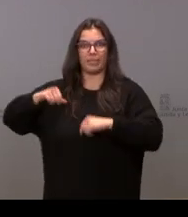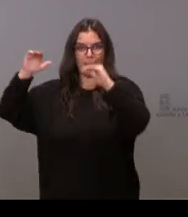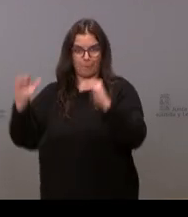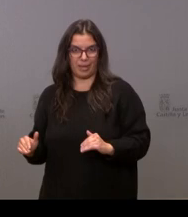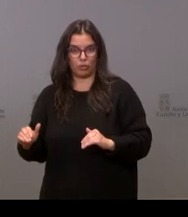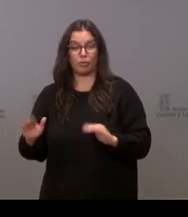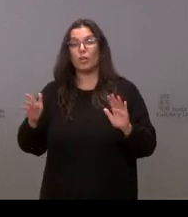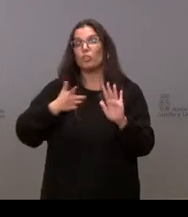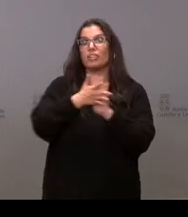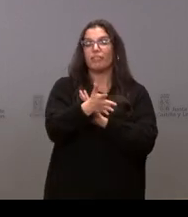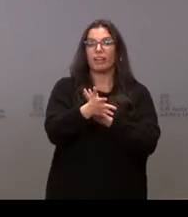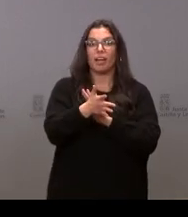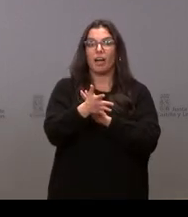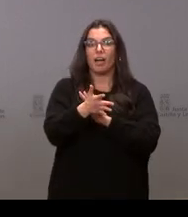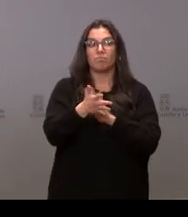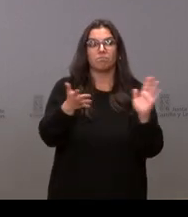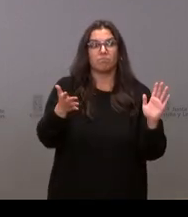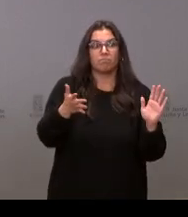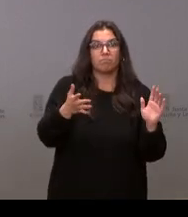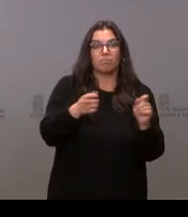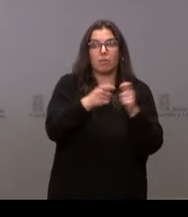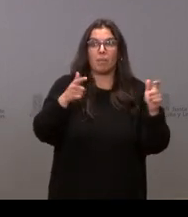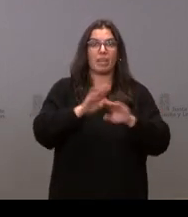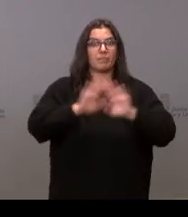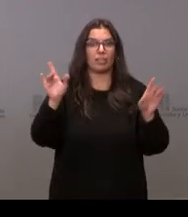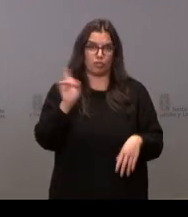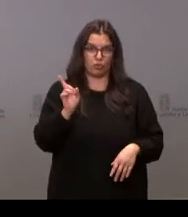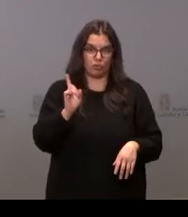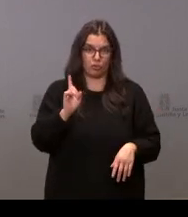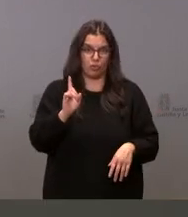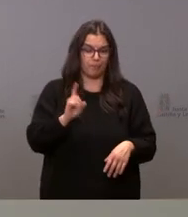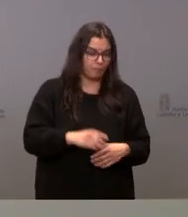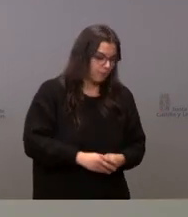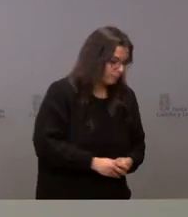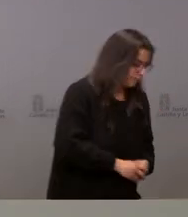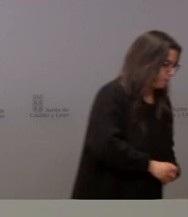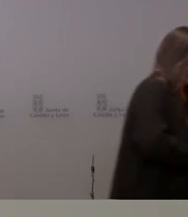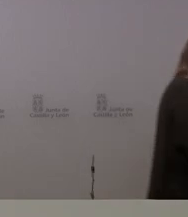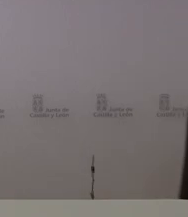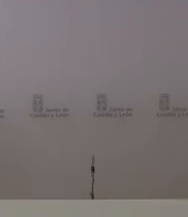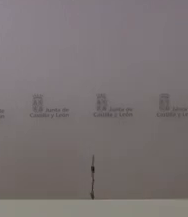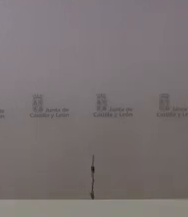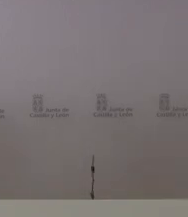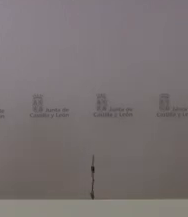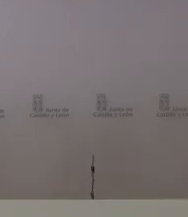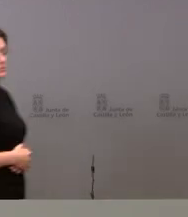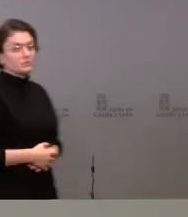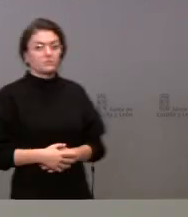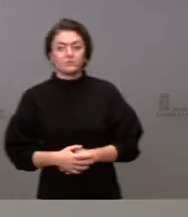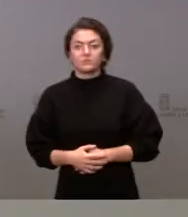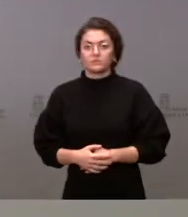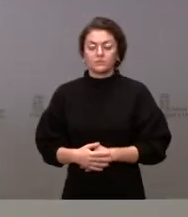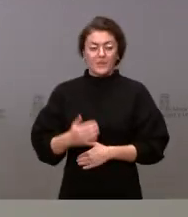esto no quiere decir que no haya aumentado. Aquí hay un elemento que tenemos que tener todos muy claro y es que la